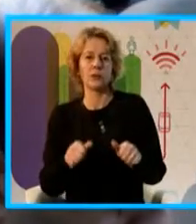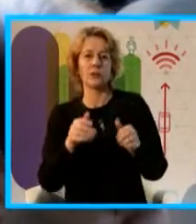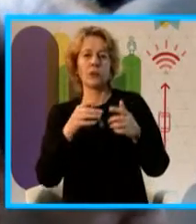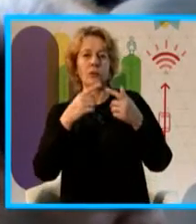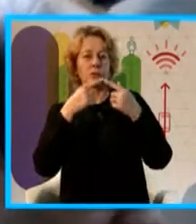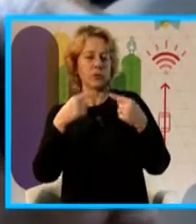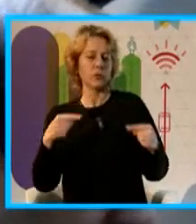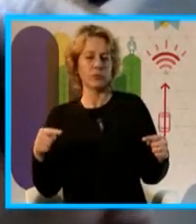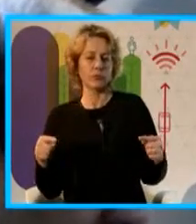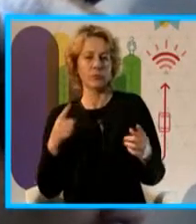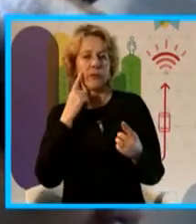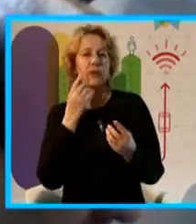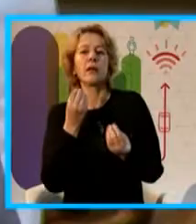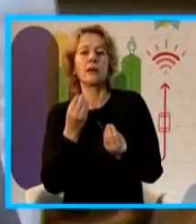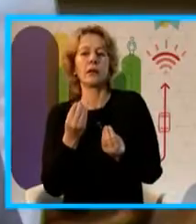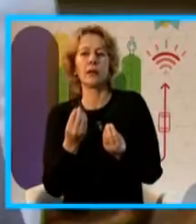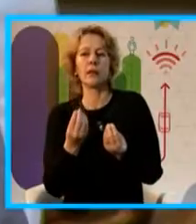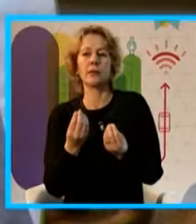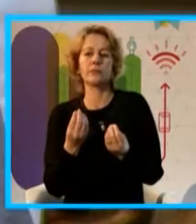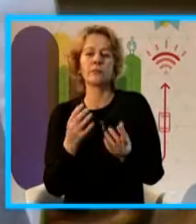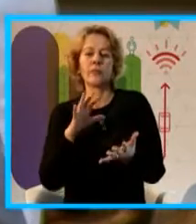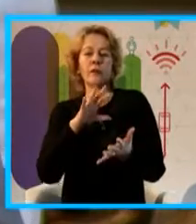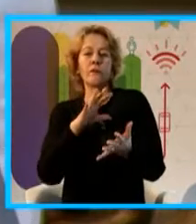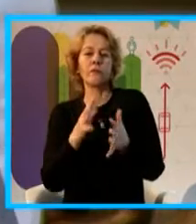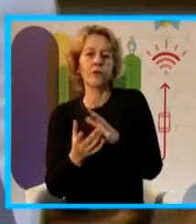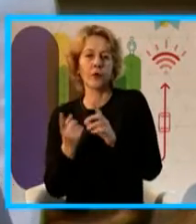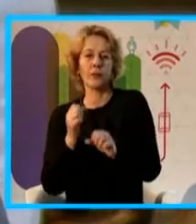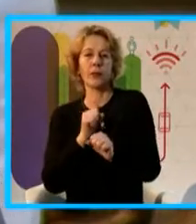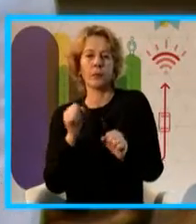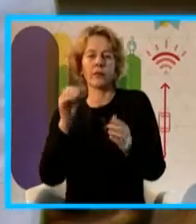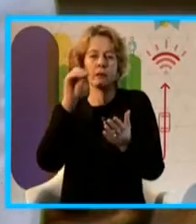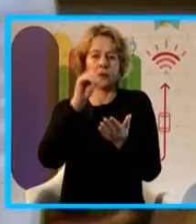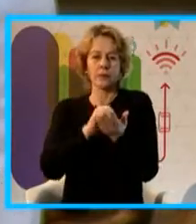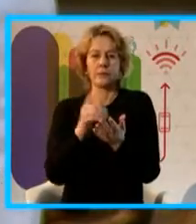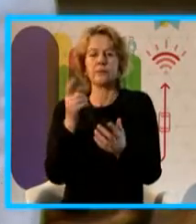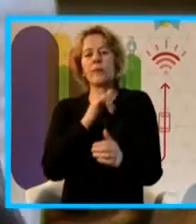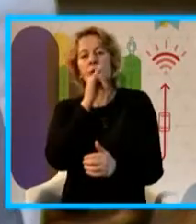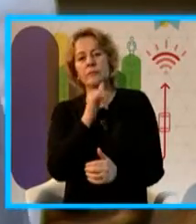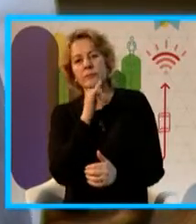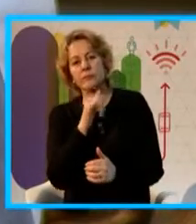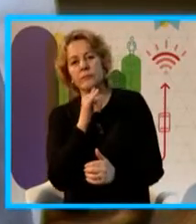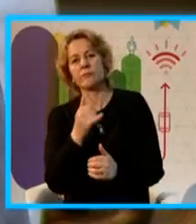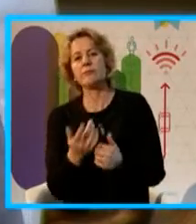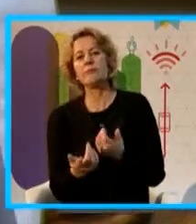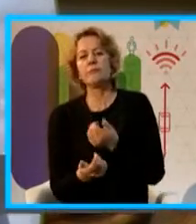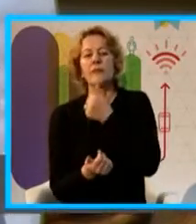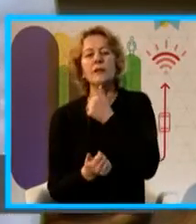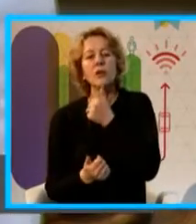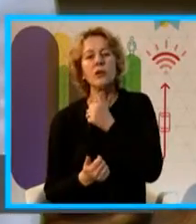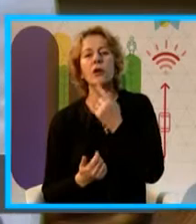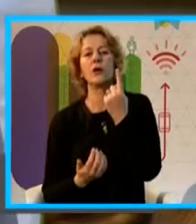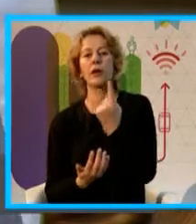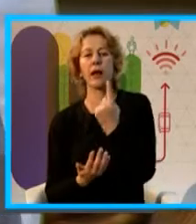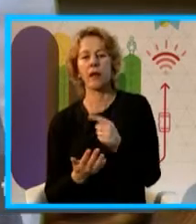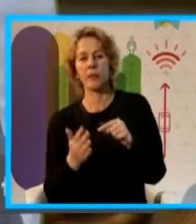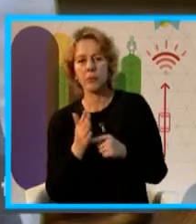manera tengamos la forma en que se hicieron las esculturas y poder contestarnos algunos de los puntos